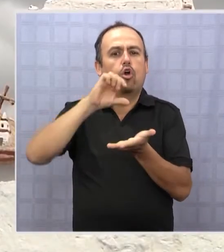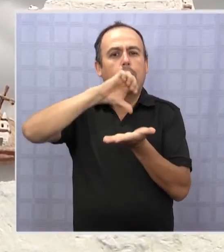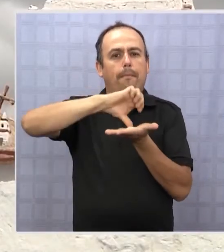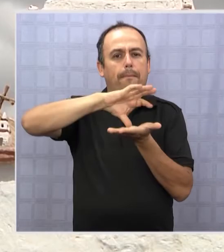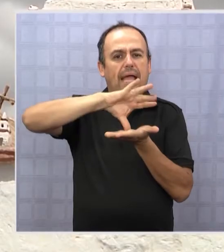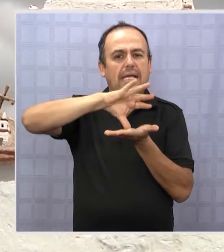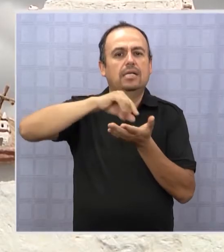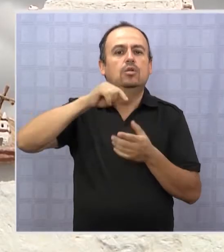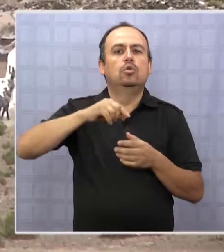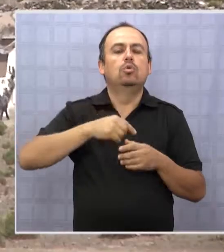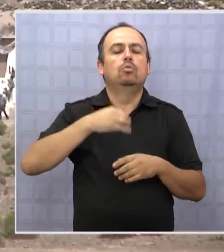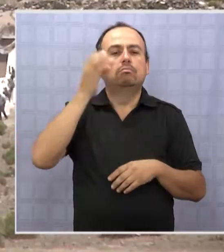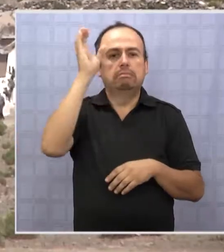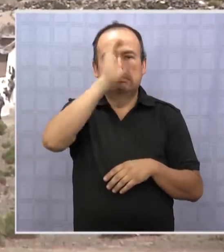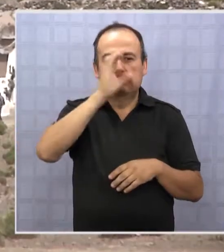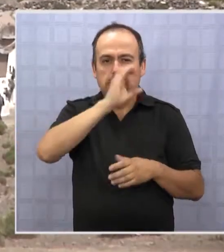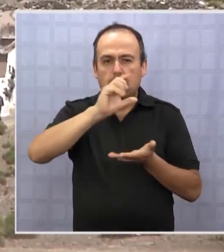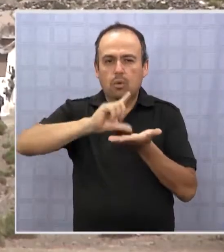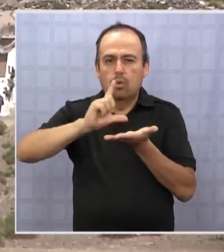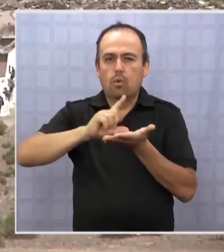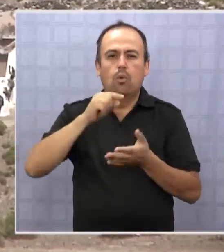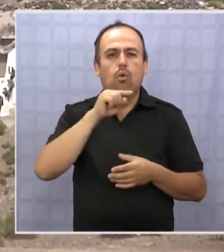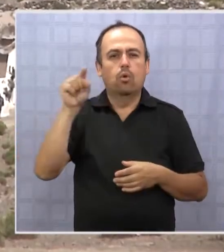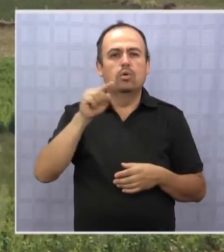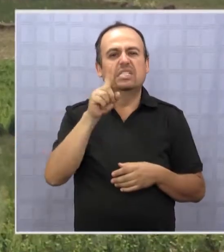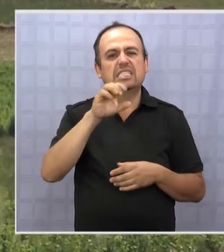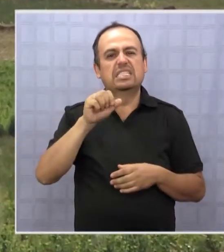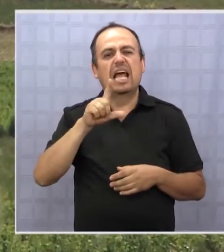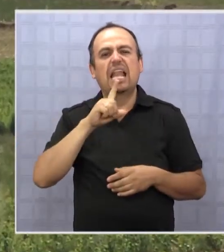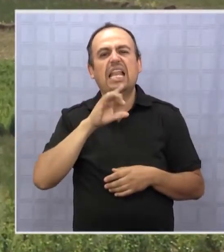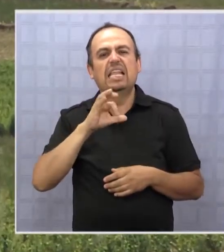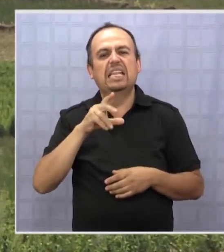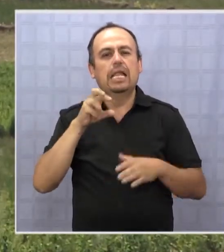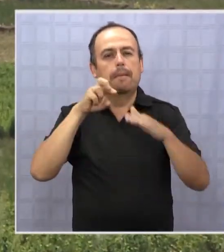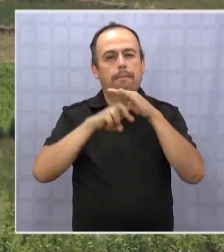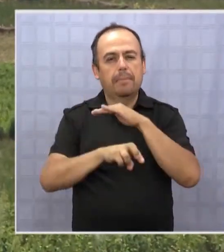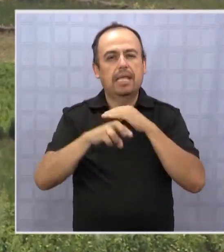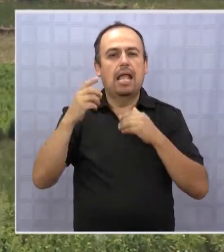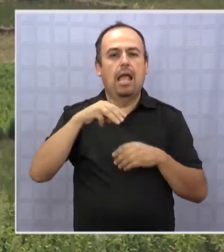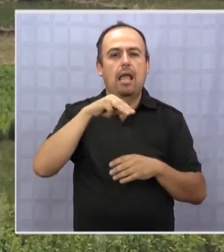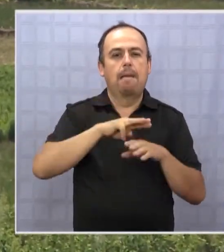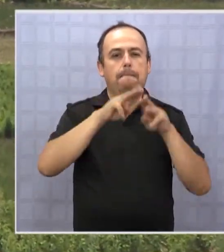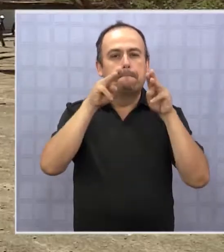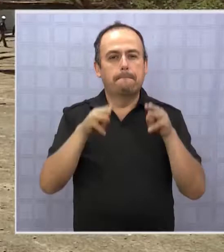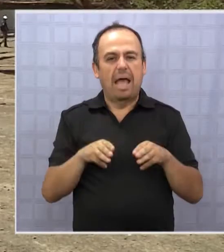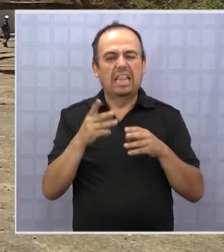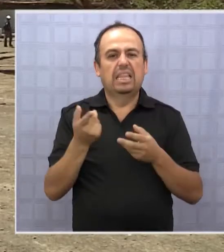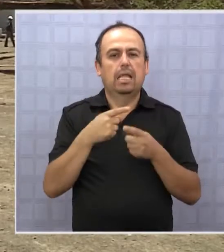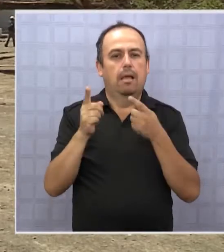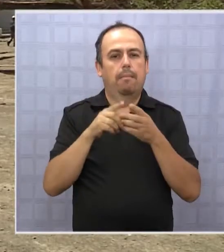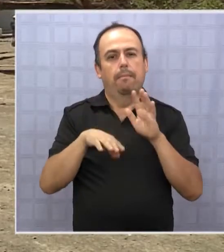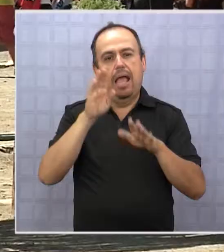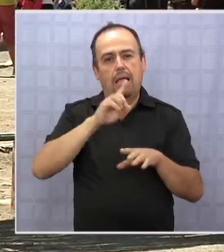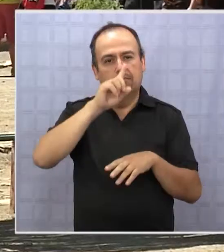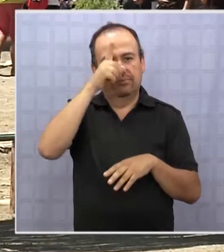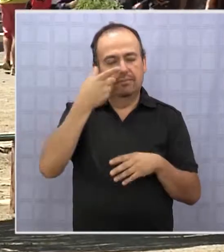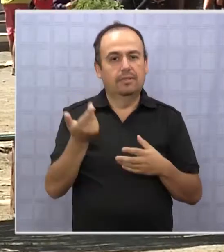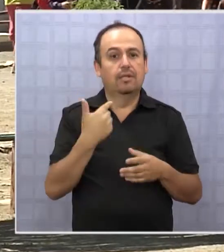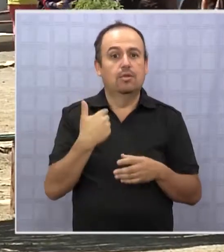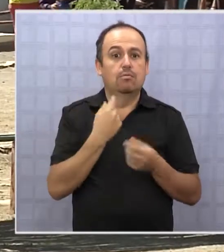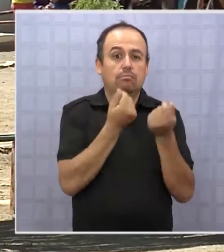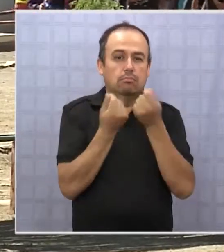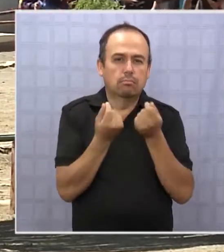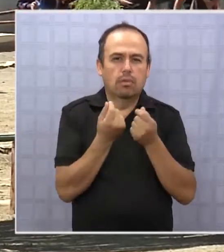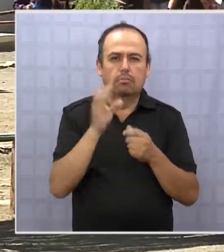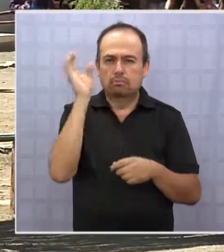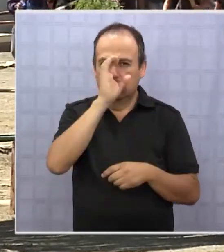país, pero para tours locales acá. O sea, salitera, geolifo, base de pica, matilla, tirana, que es lo más tradicional. Los precios de los tours, que